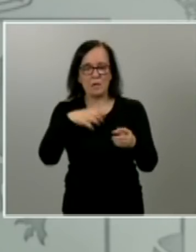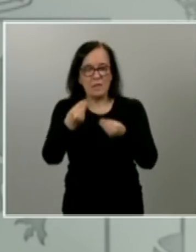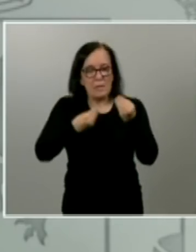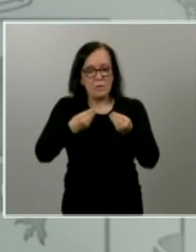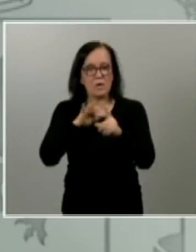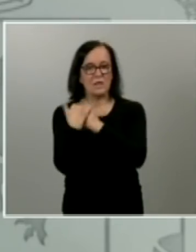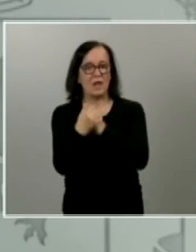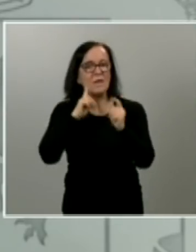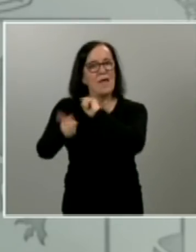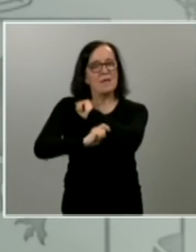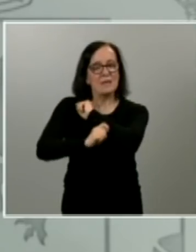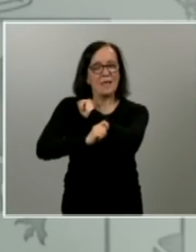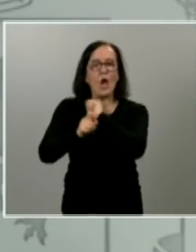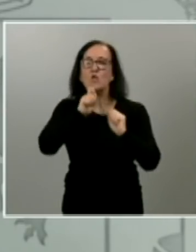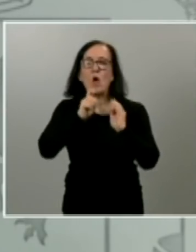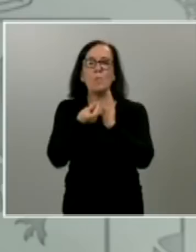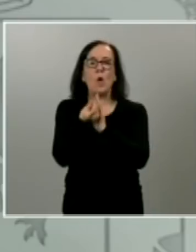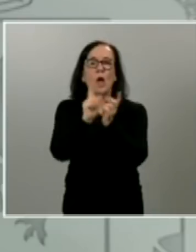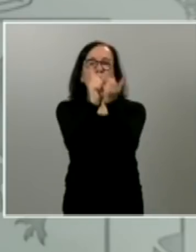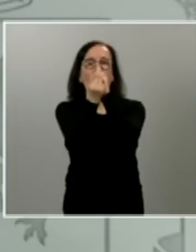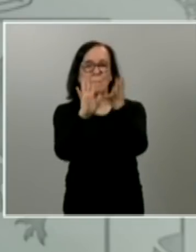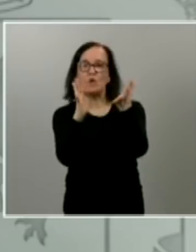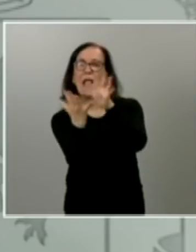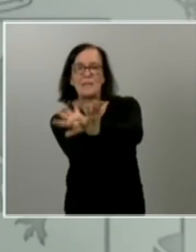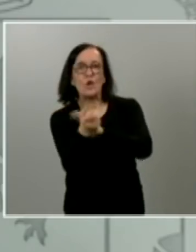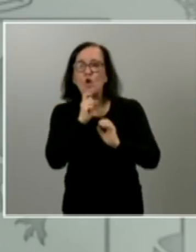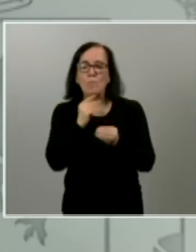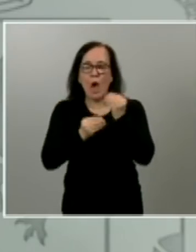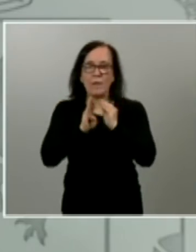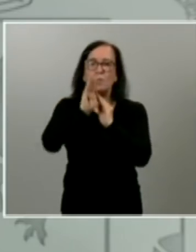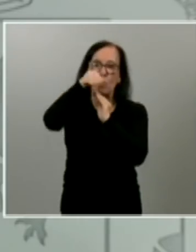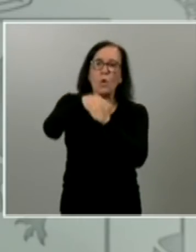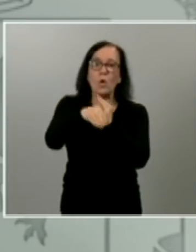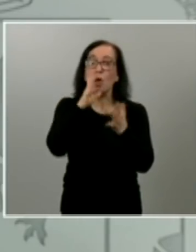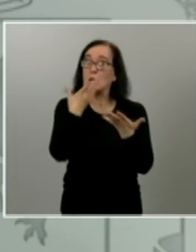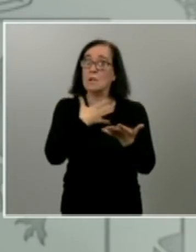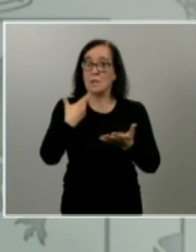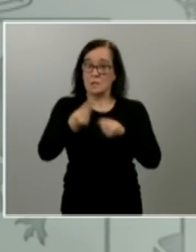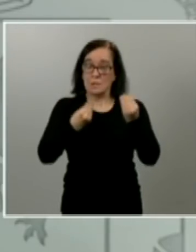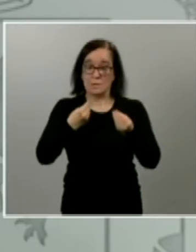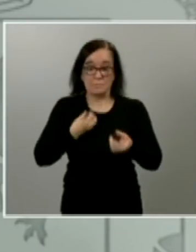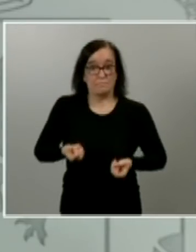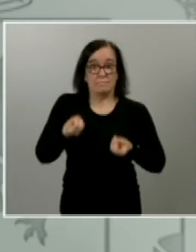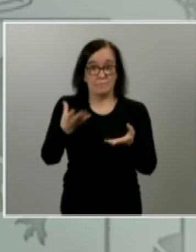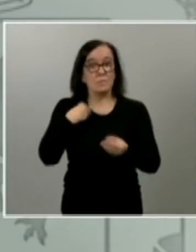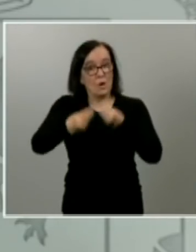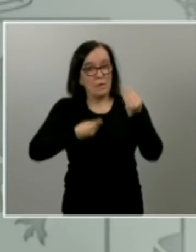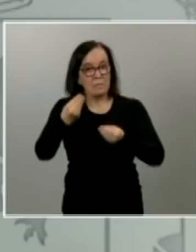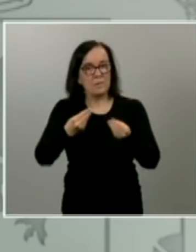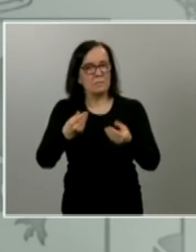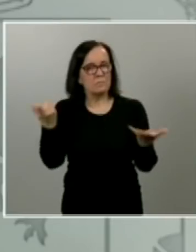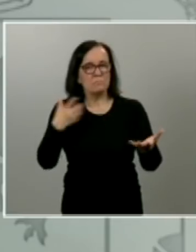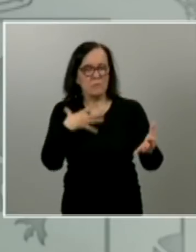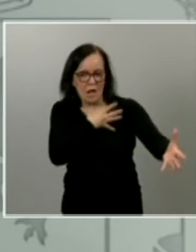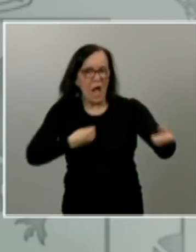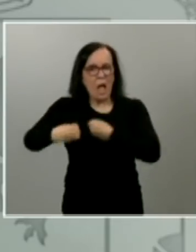estrategia de salida de transición mejor dicho y por tanto lo que quiero trasladaros es que lo vamos a hacer con una enorme empatía social